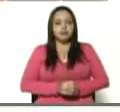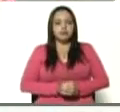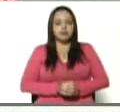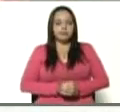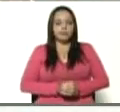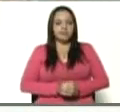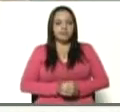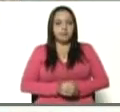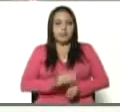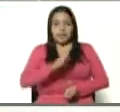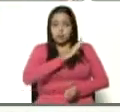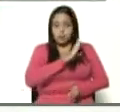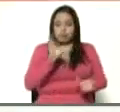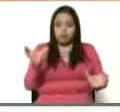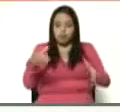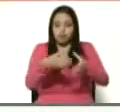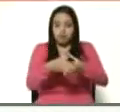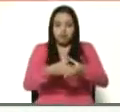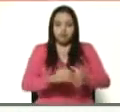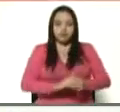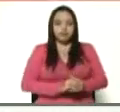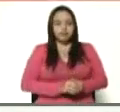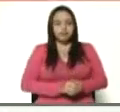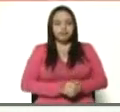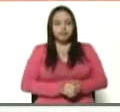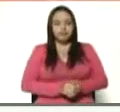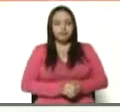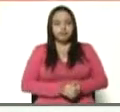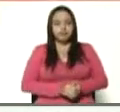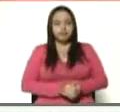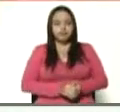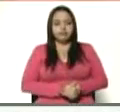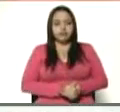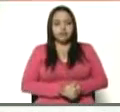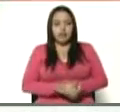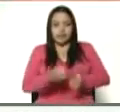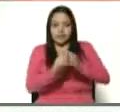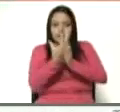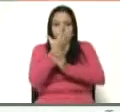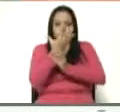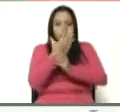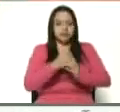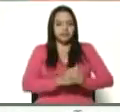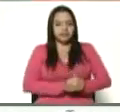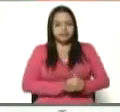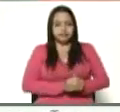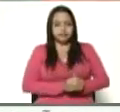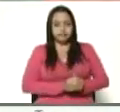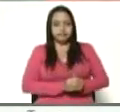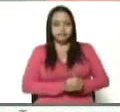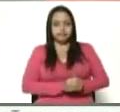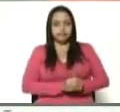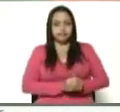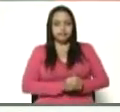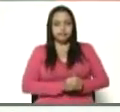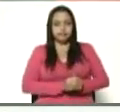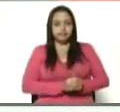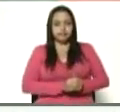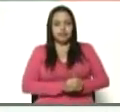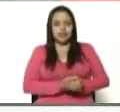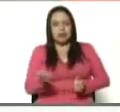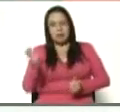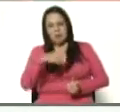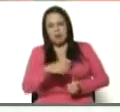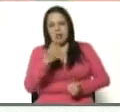Estuvimos reunidos en el Palacio Presidencial de Miraflores, más de una